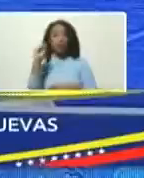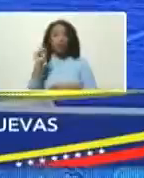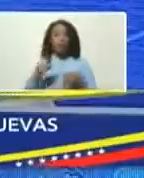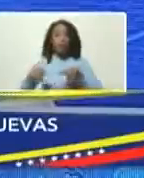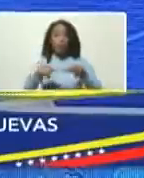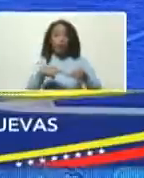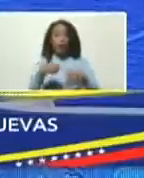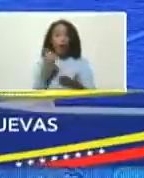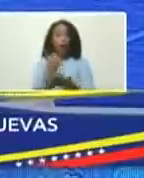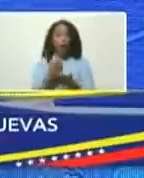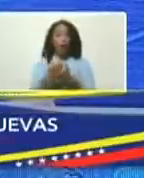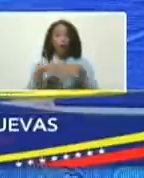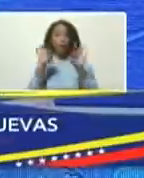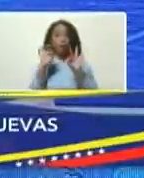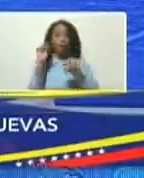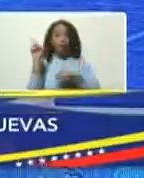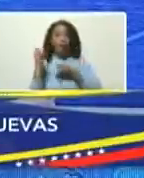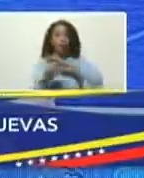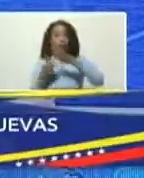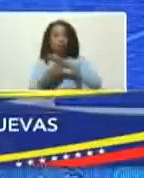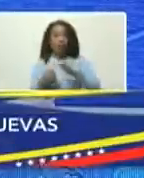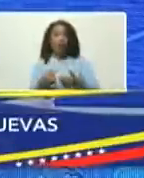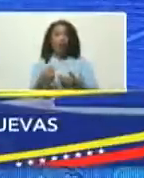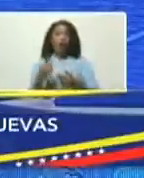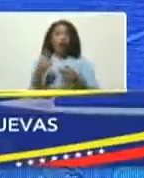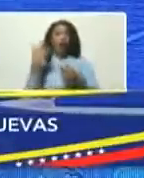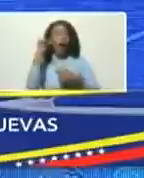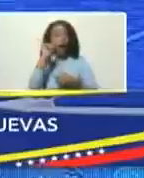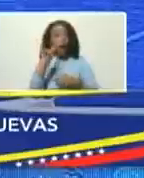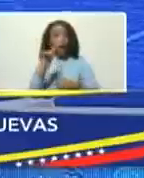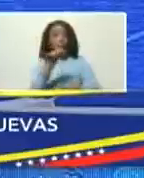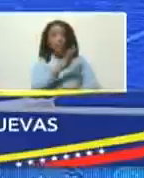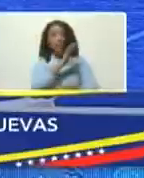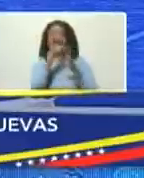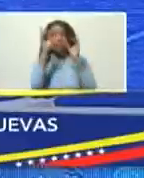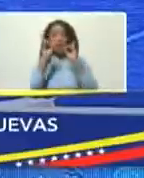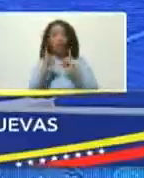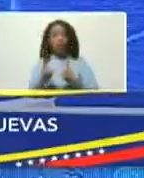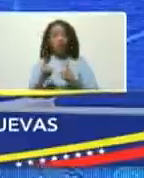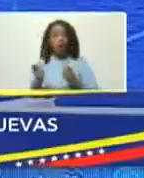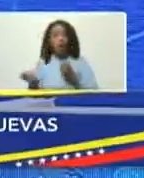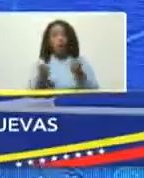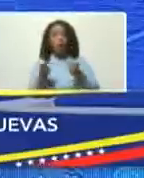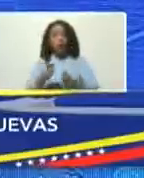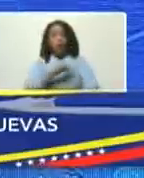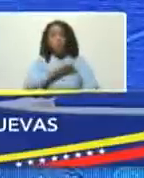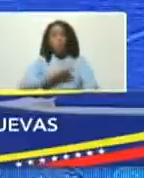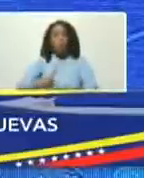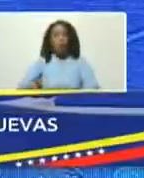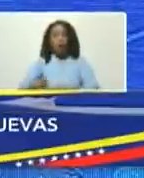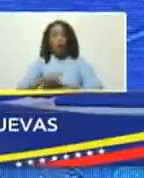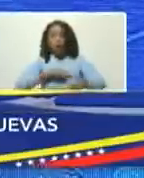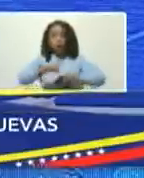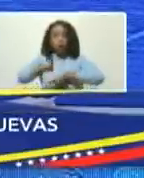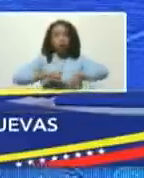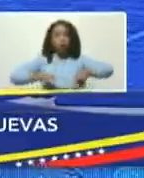que será la institución que tendrá la rectoría el mando y la coordinación institucional